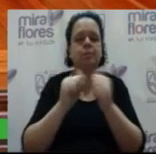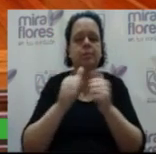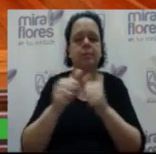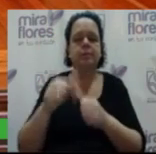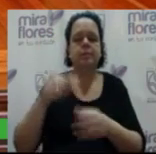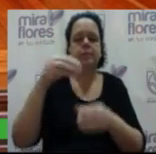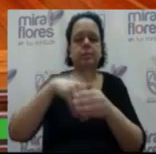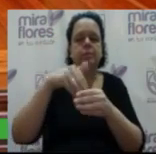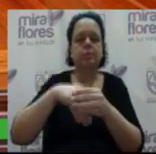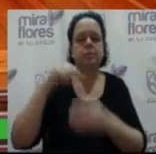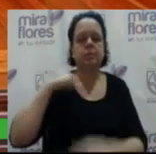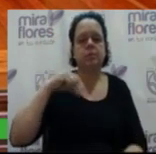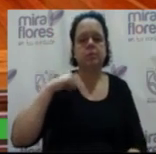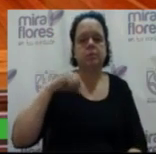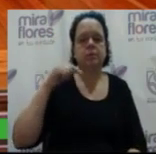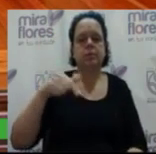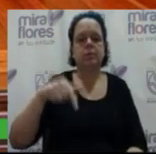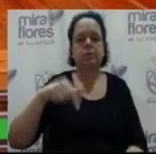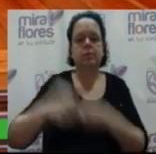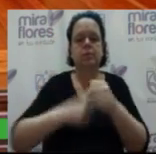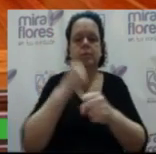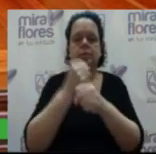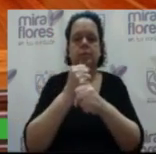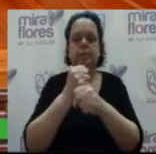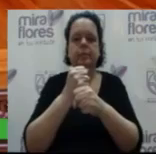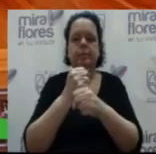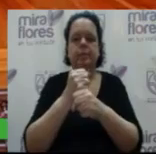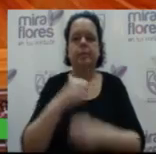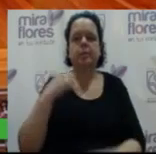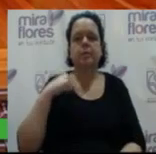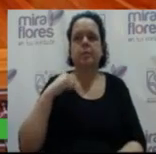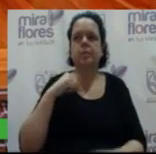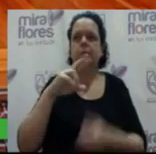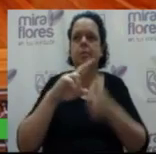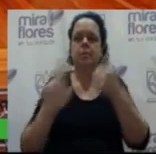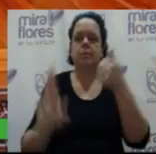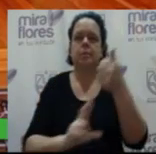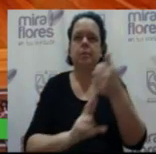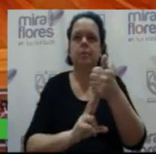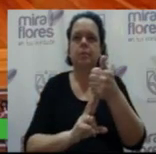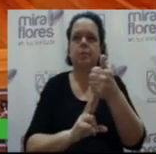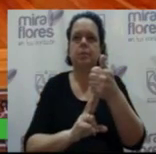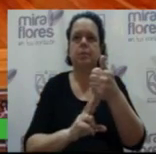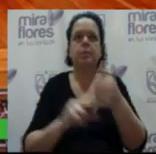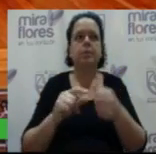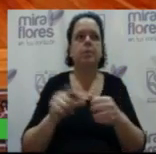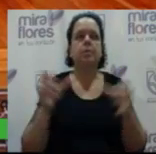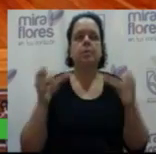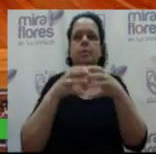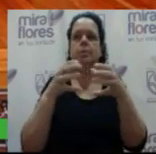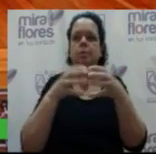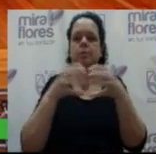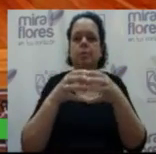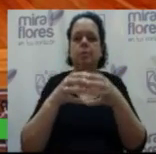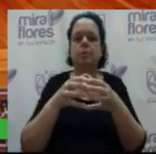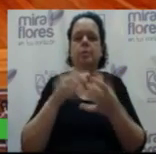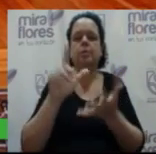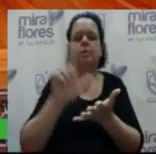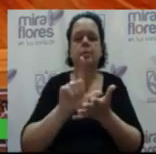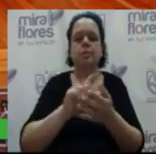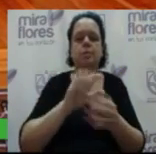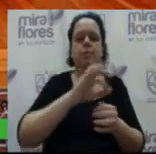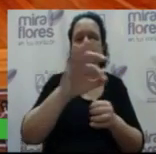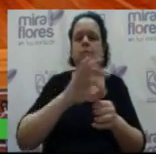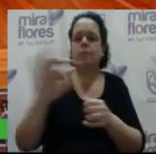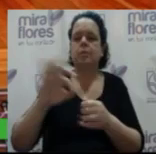proceso para las elecciones municipales del presente año de alcaldes y regidores de los consejos provinciales y consejos distritales de la